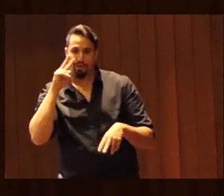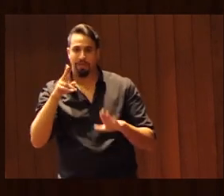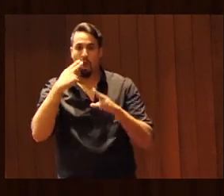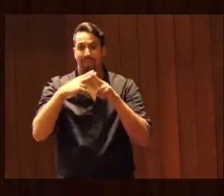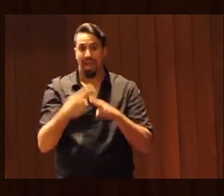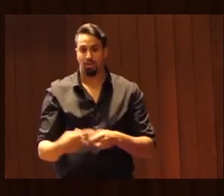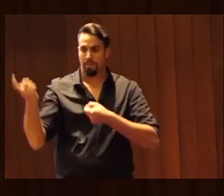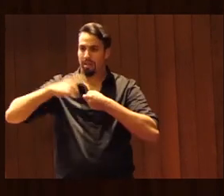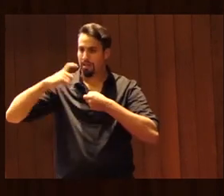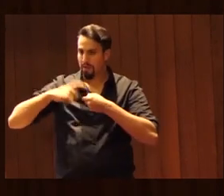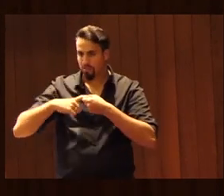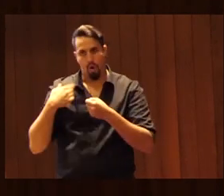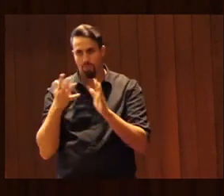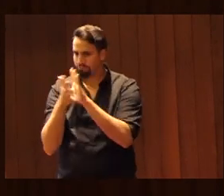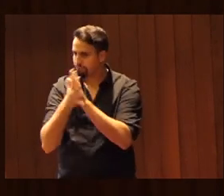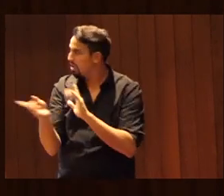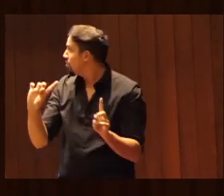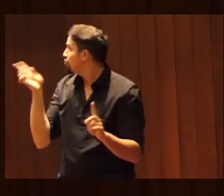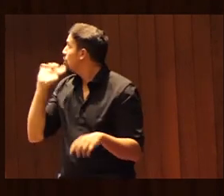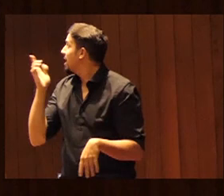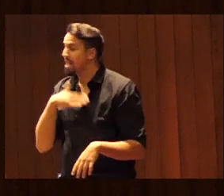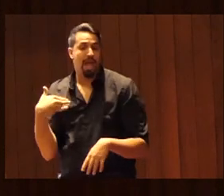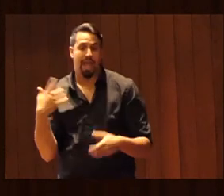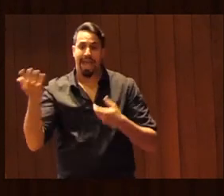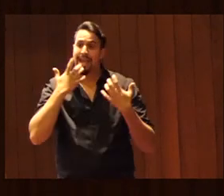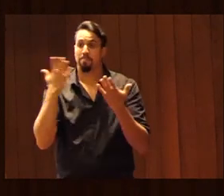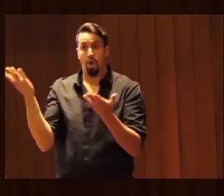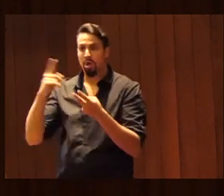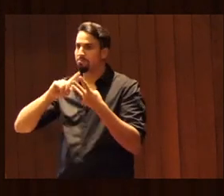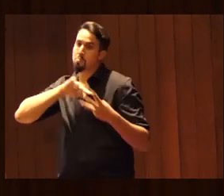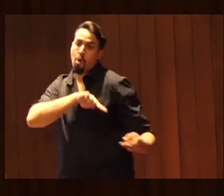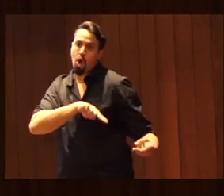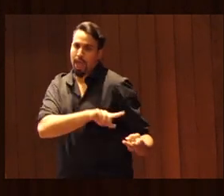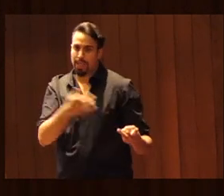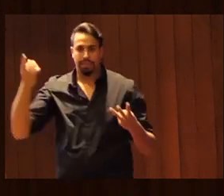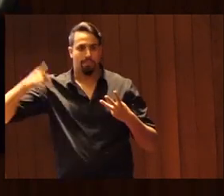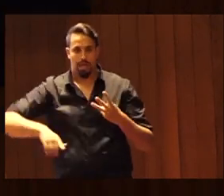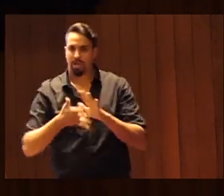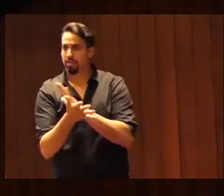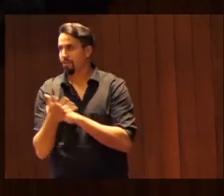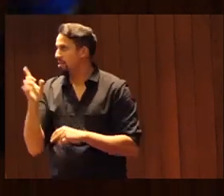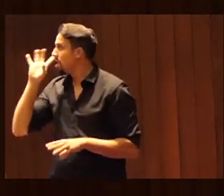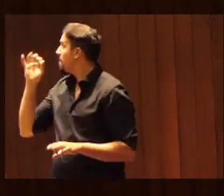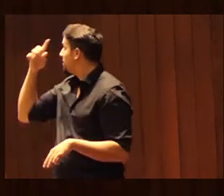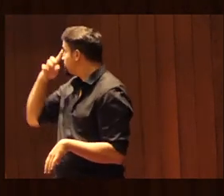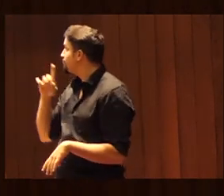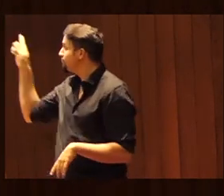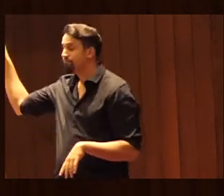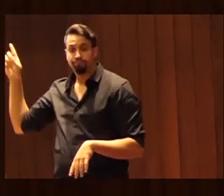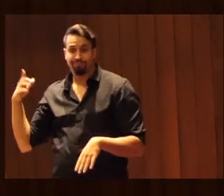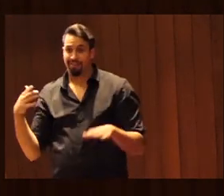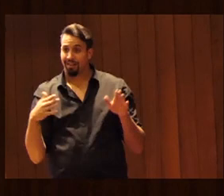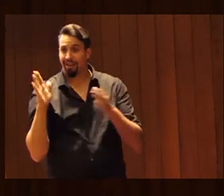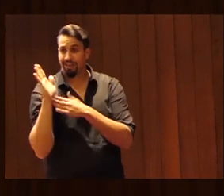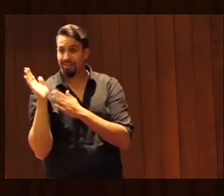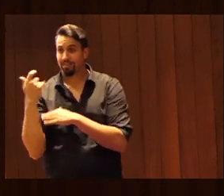de participación no me voy a detener solo quería poner el ejemplo ¿no? y desde luego Morales que esta imagen que encontráis a mano derecha